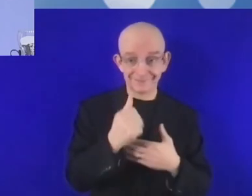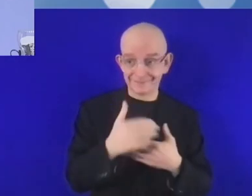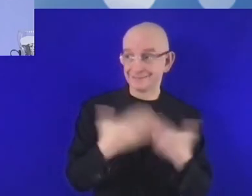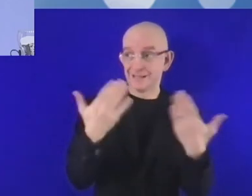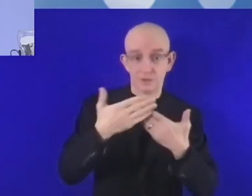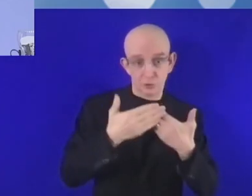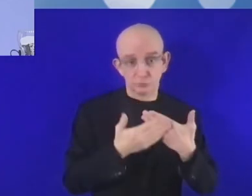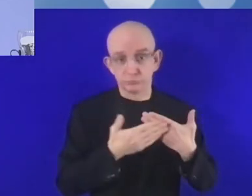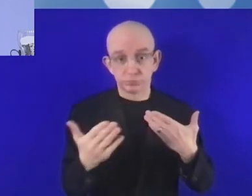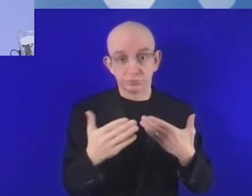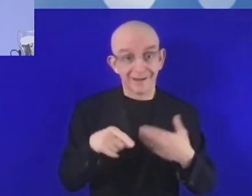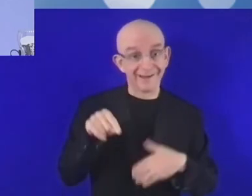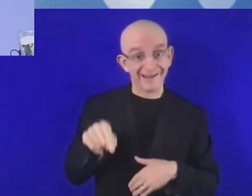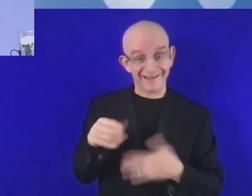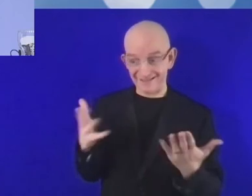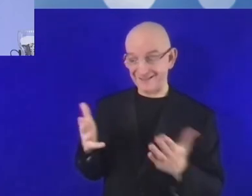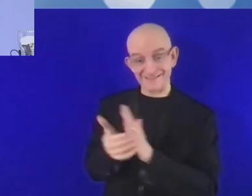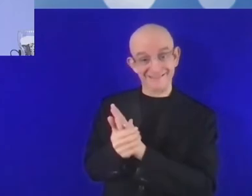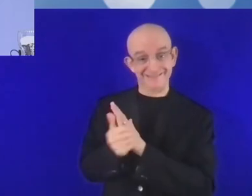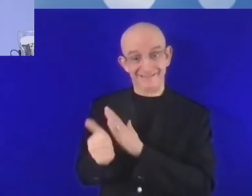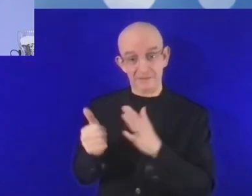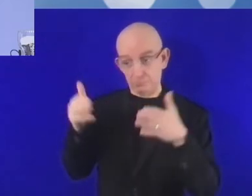queremos cerrar esta brecha digital.